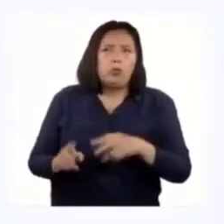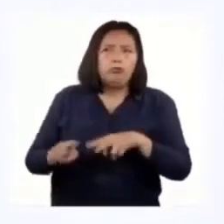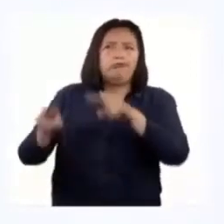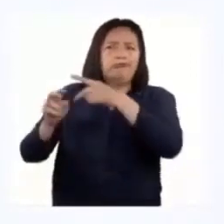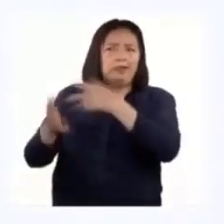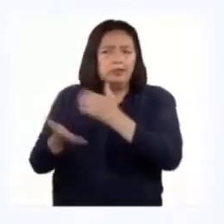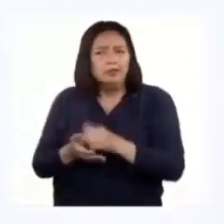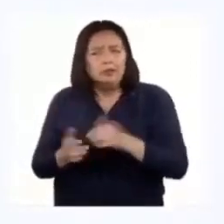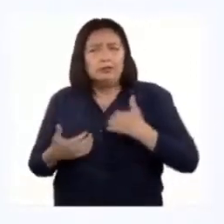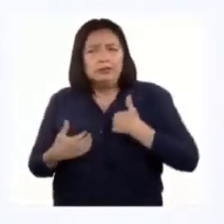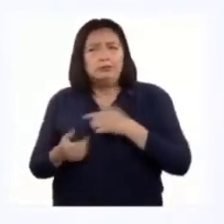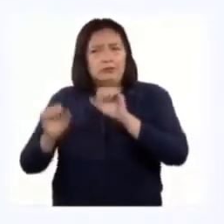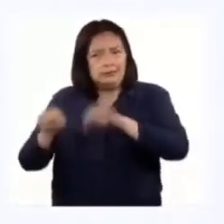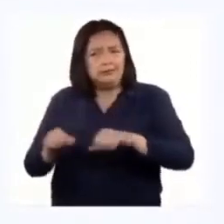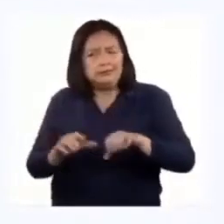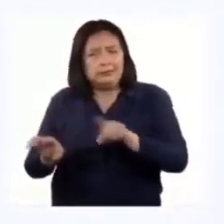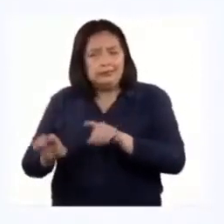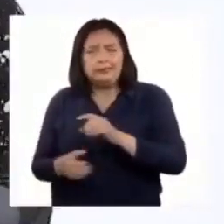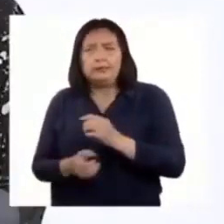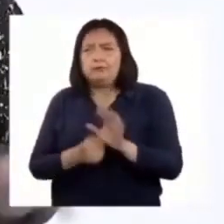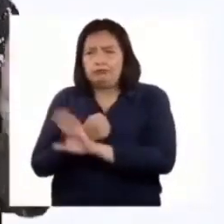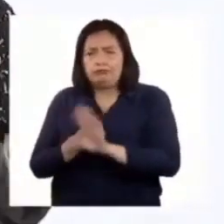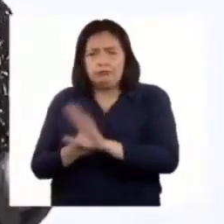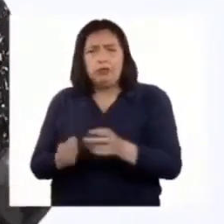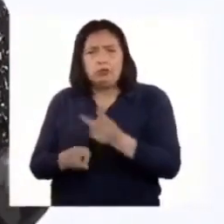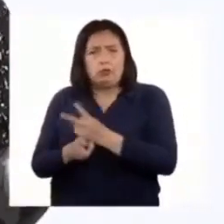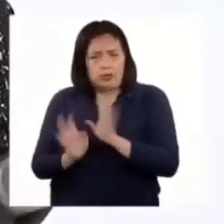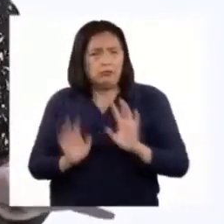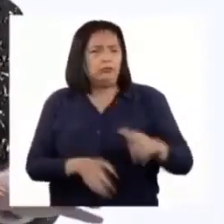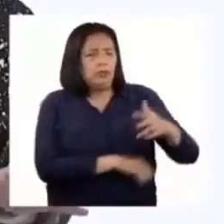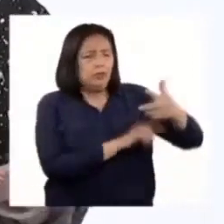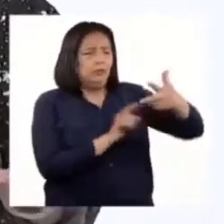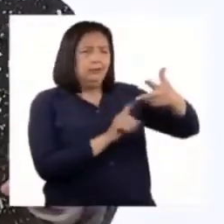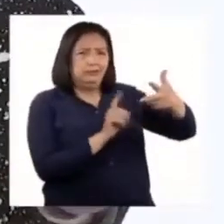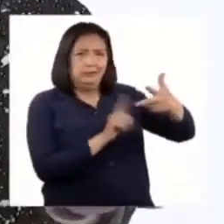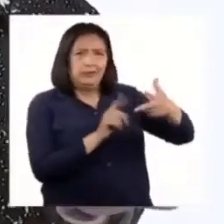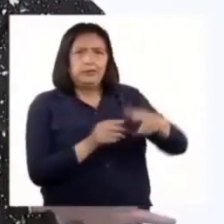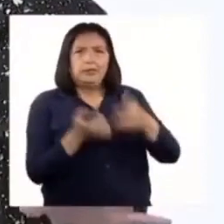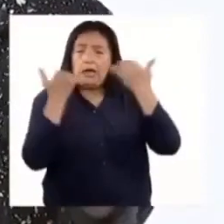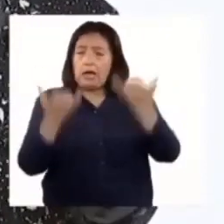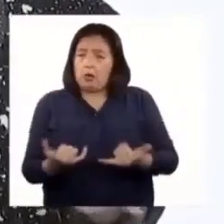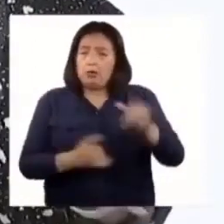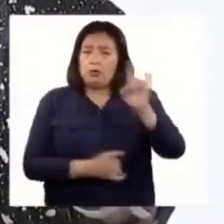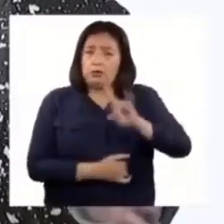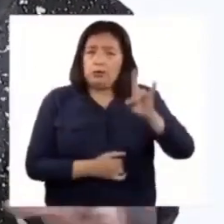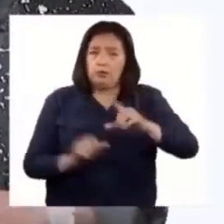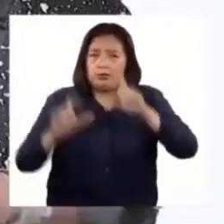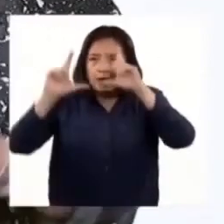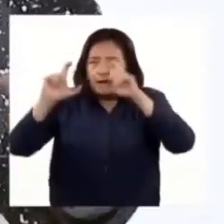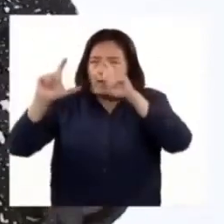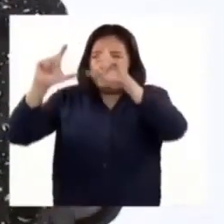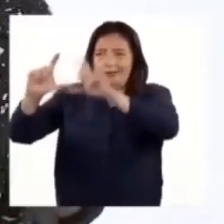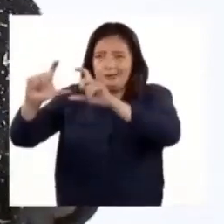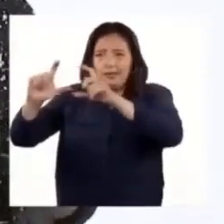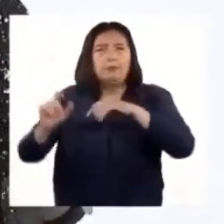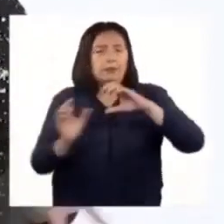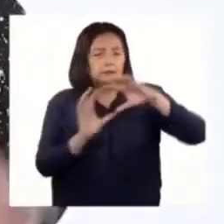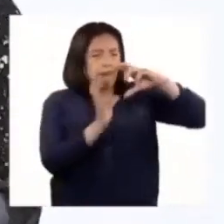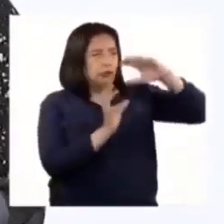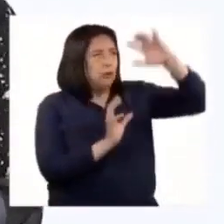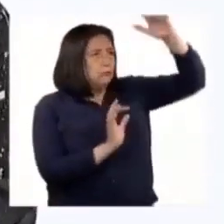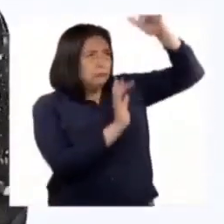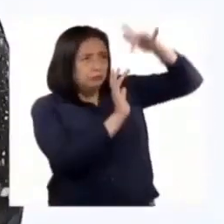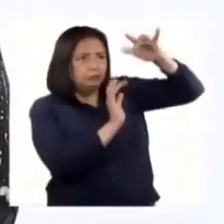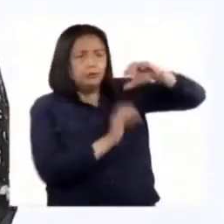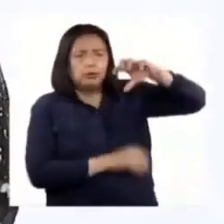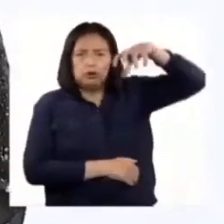acciones que permitan conservarlos y protegerlos. B. Número 3. Actualmente se usan cámaras trampa, imágenes satelitales y